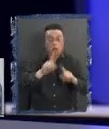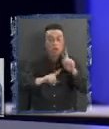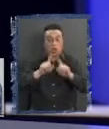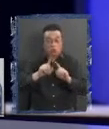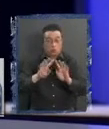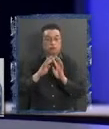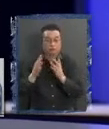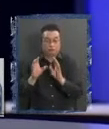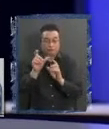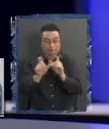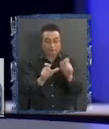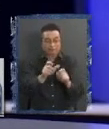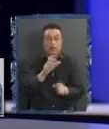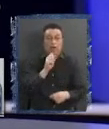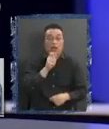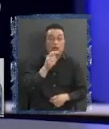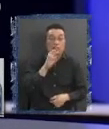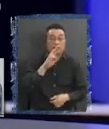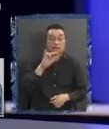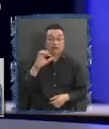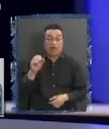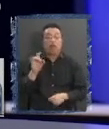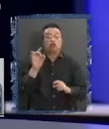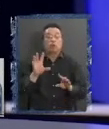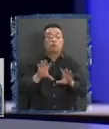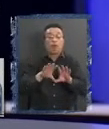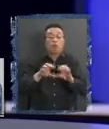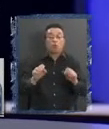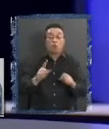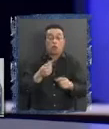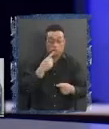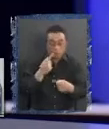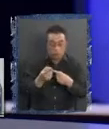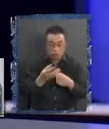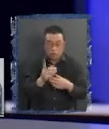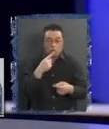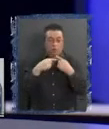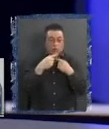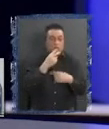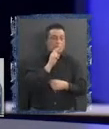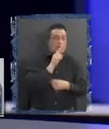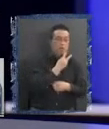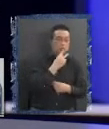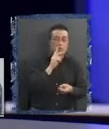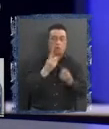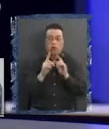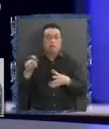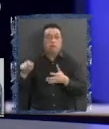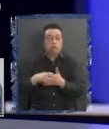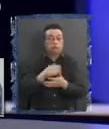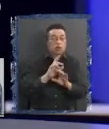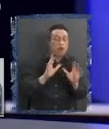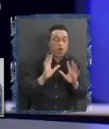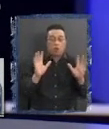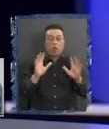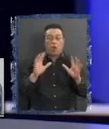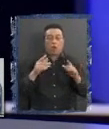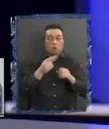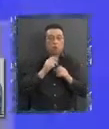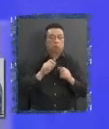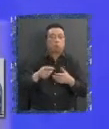particularmente el convencional que están en desacuerdo consigo mismo cada vez que no están consiguiendo sus fines. Por lo tanto eso está